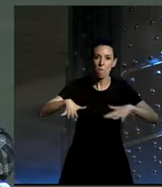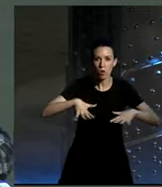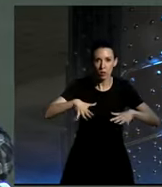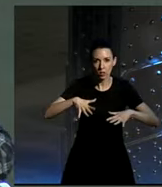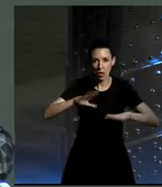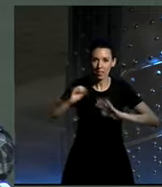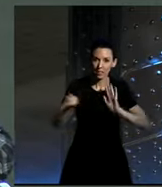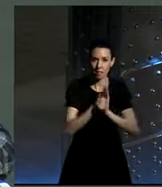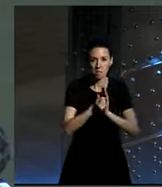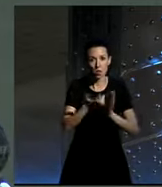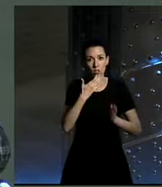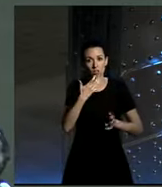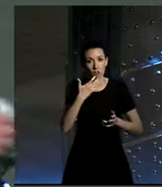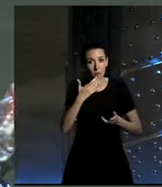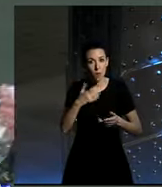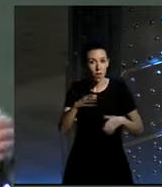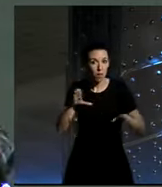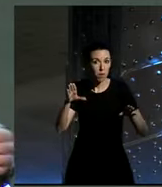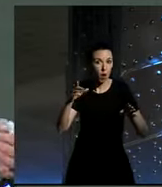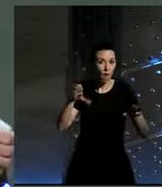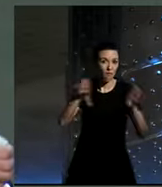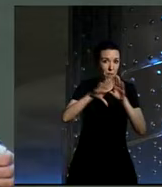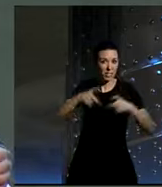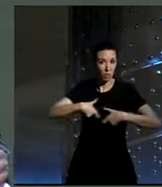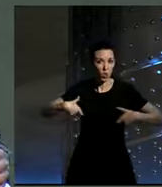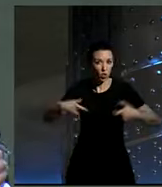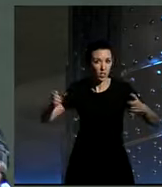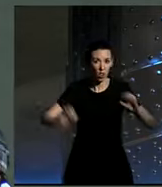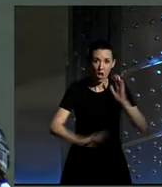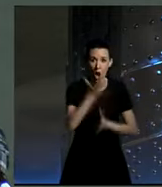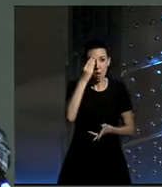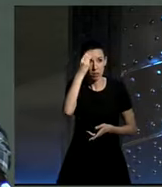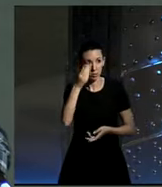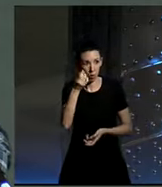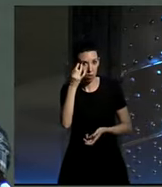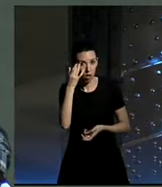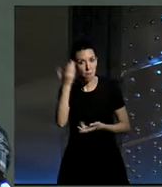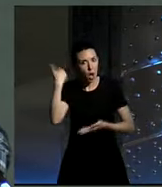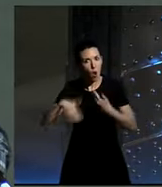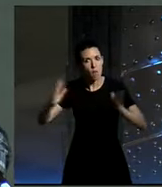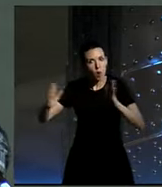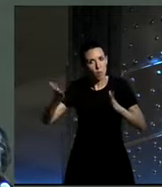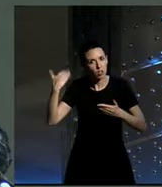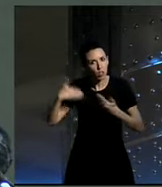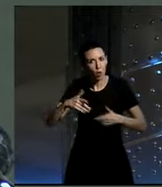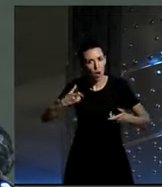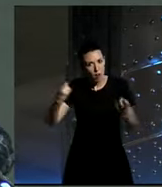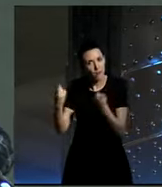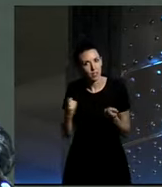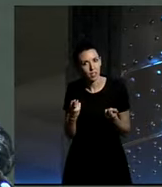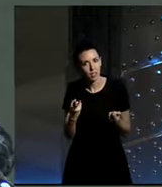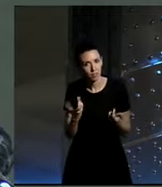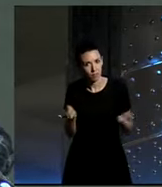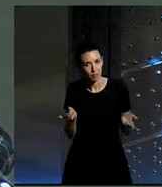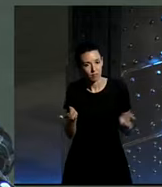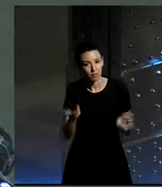simbólicos como el de las feministas de quemar los sujetadores que ahora parecen muy ingenuos pero es en su momento fue muy necesario sabes entonces creo